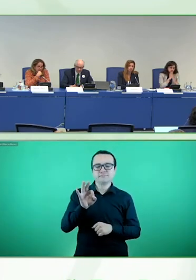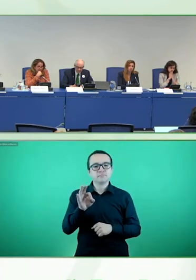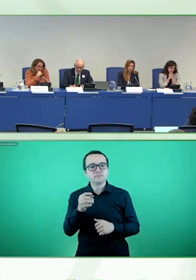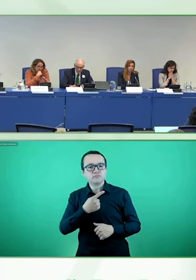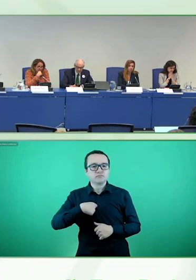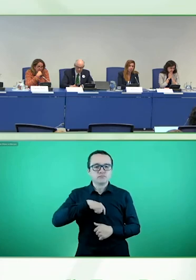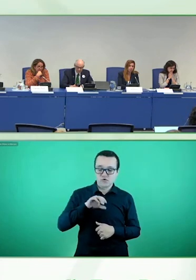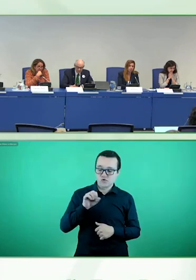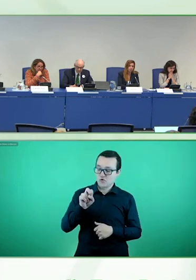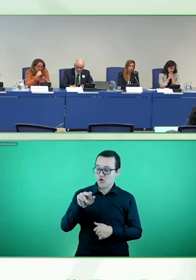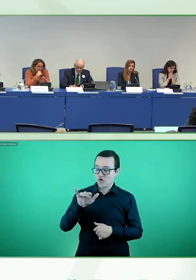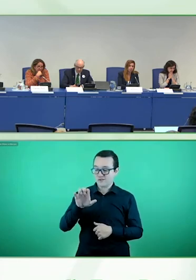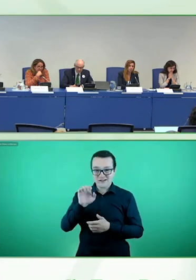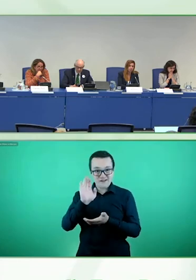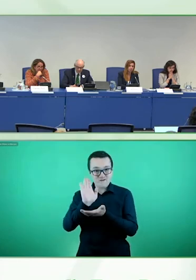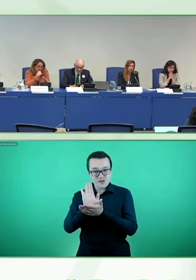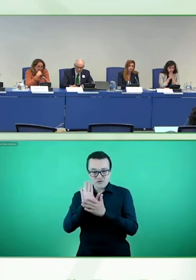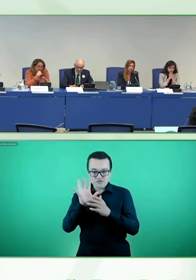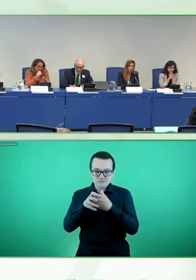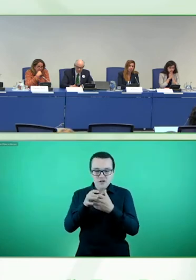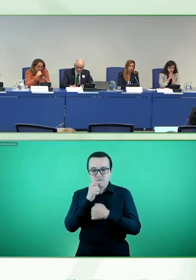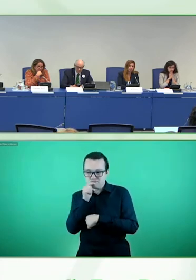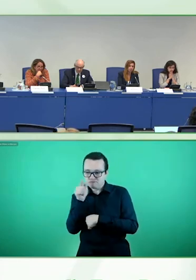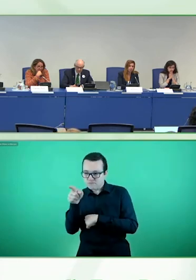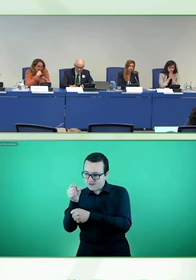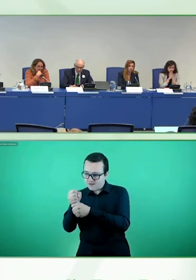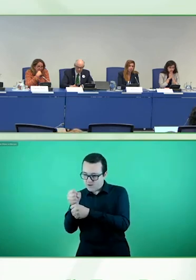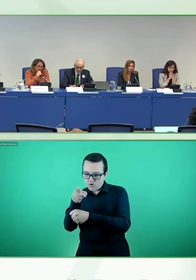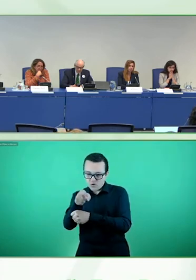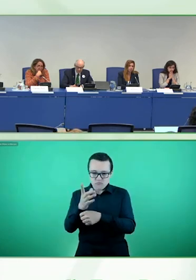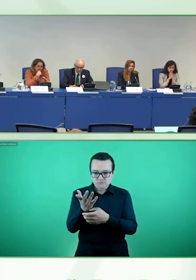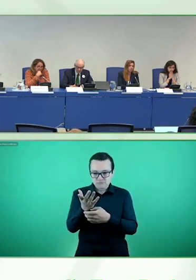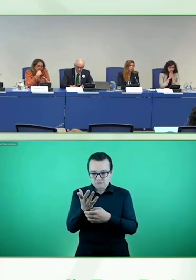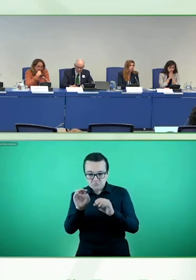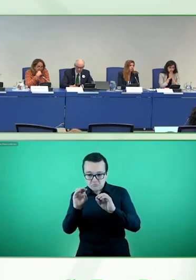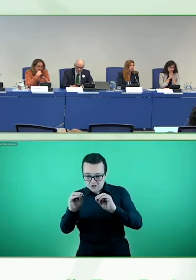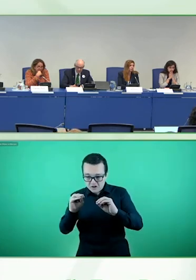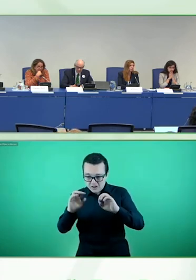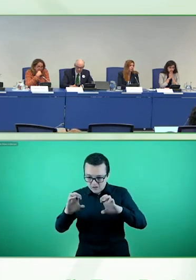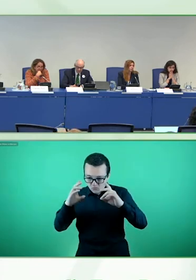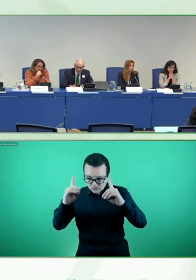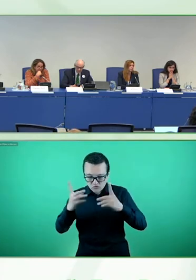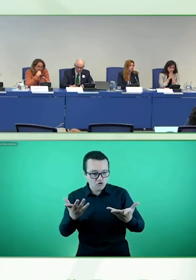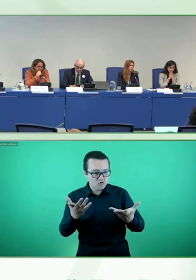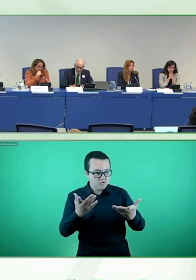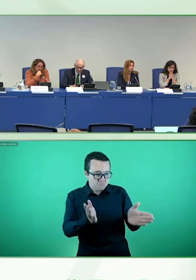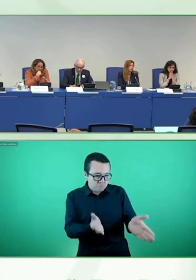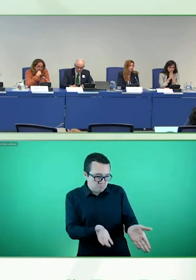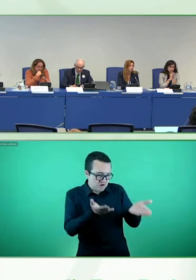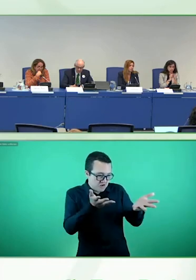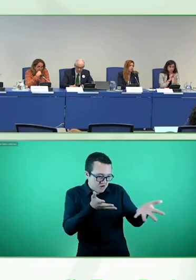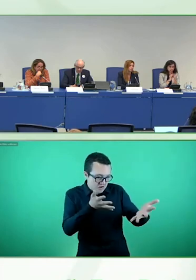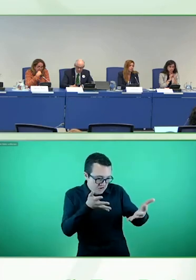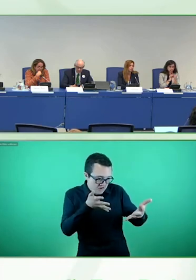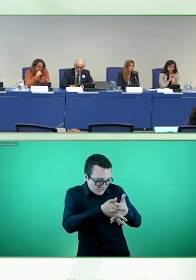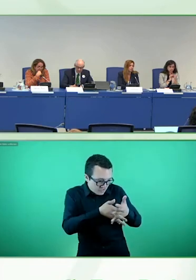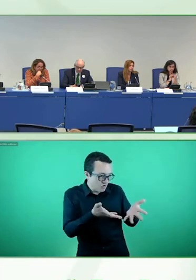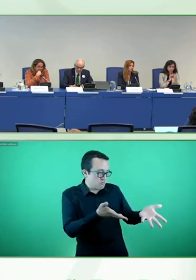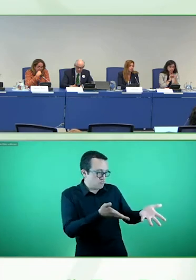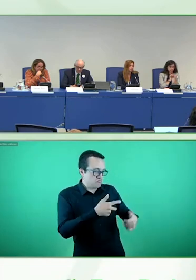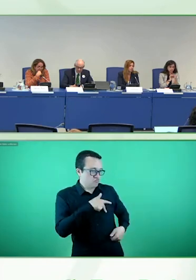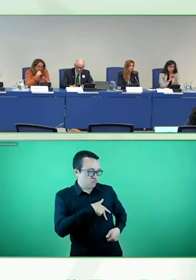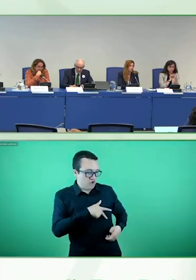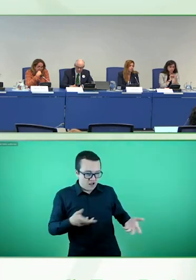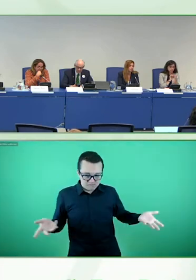sean de empleo, de educación, de rehabilitación o de fortalecimiento del tejido asociativo. Quiero darles nuevamente las gracias por estar ahí,